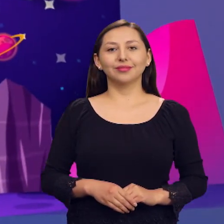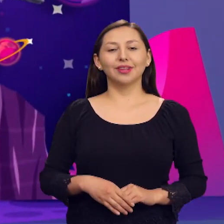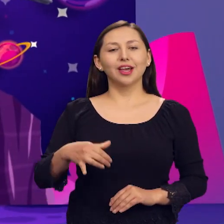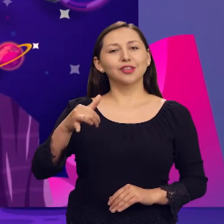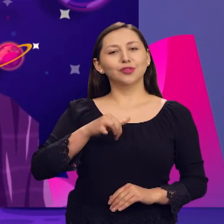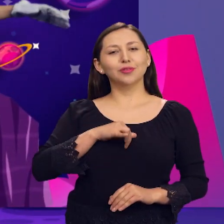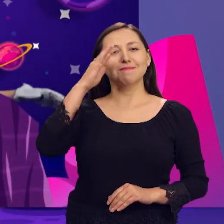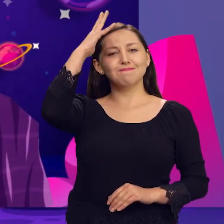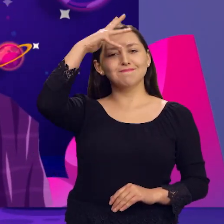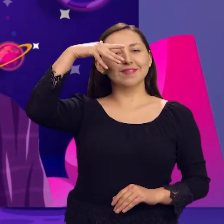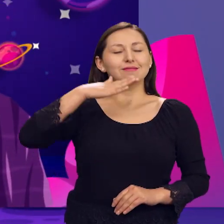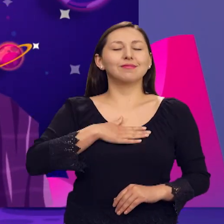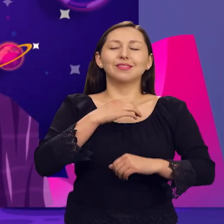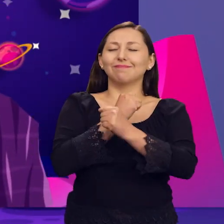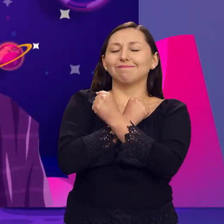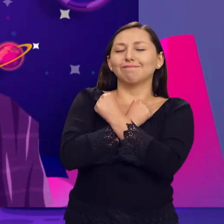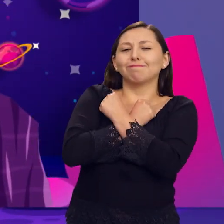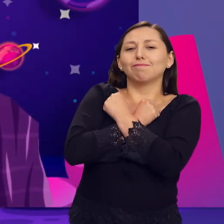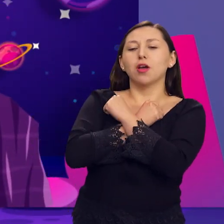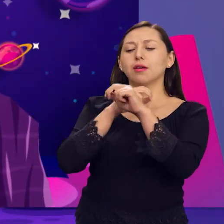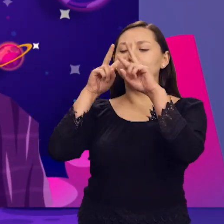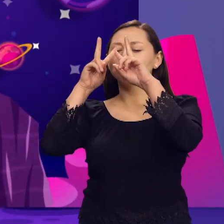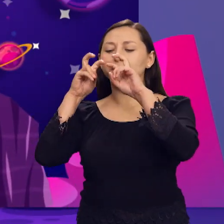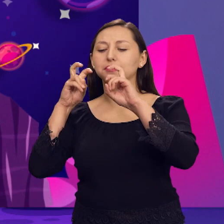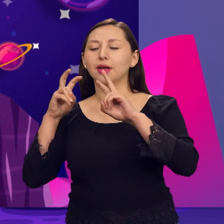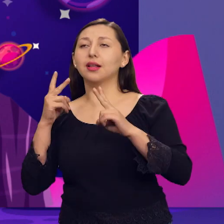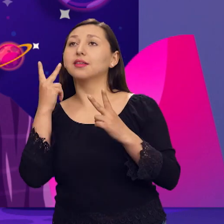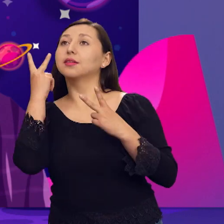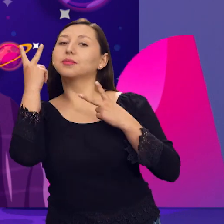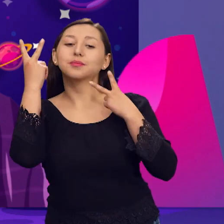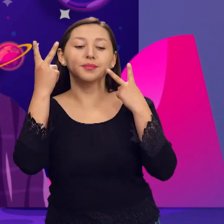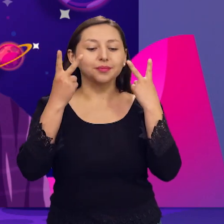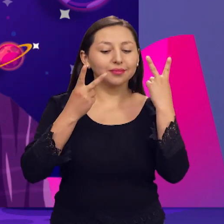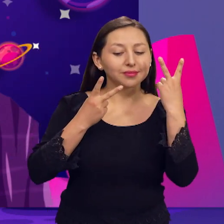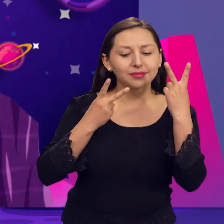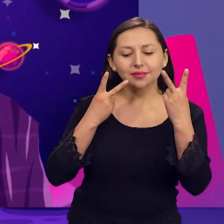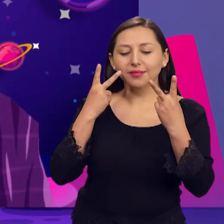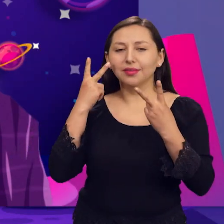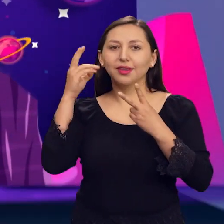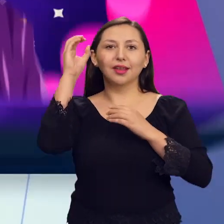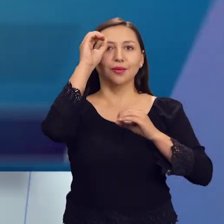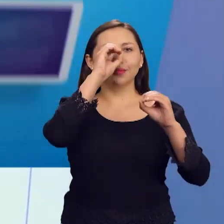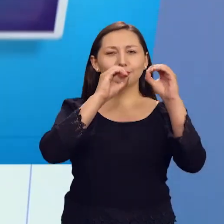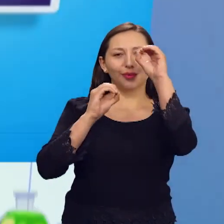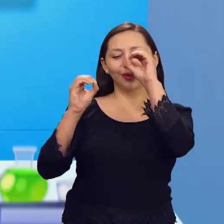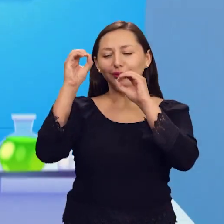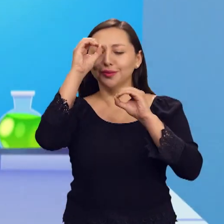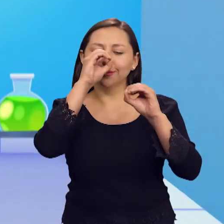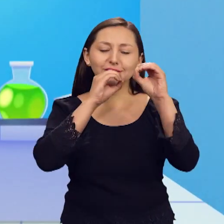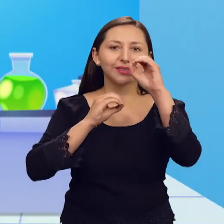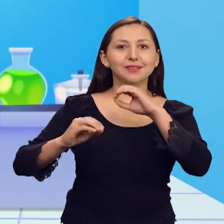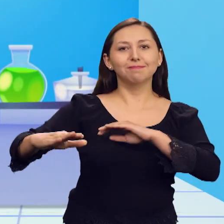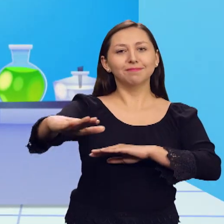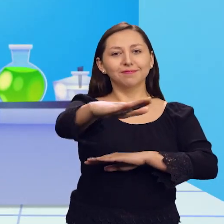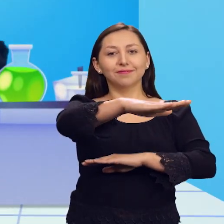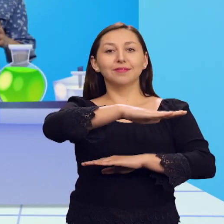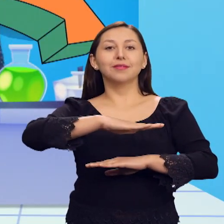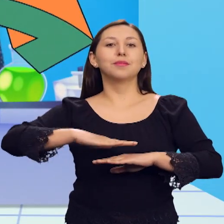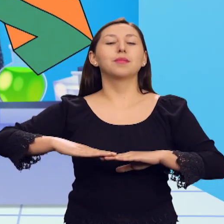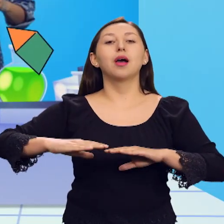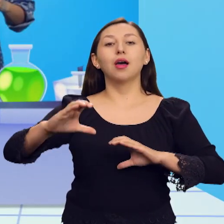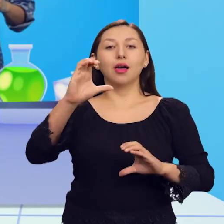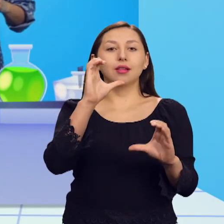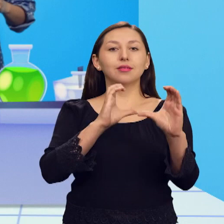Soy Berni, mi pasión es investigar. Mirar arriba, mirar abajo y también el interior observar.